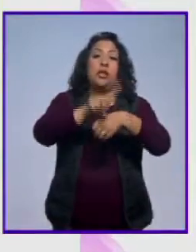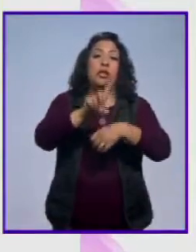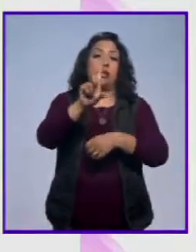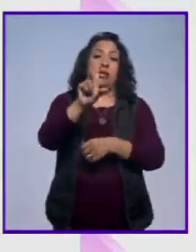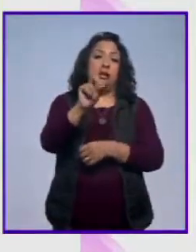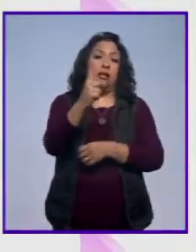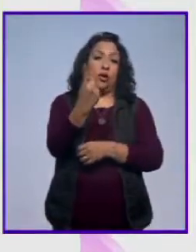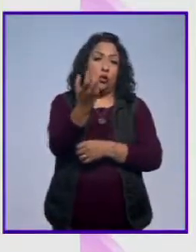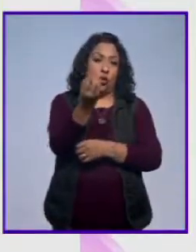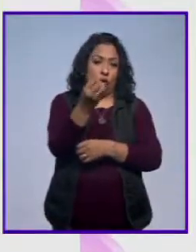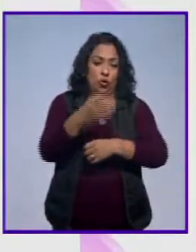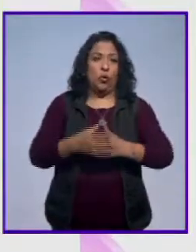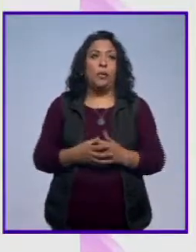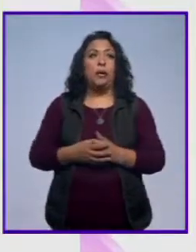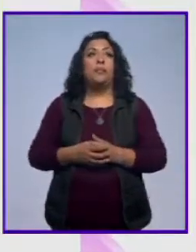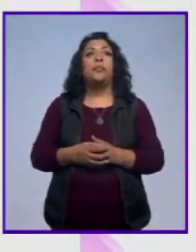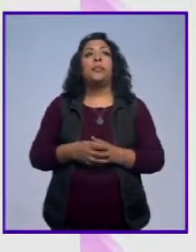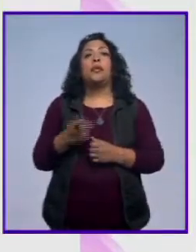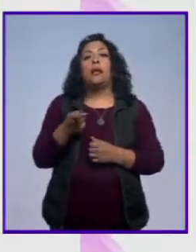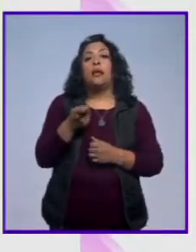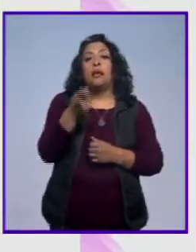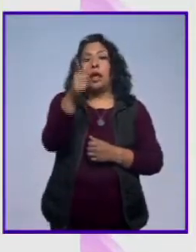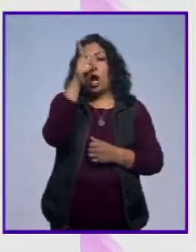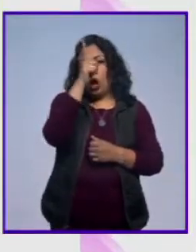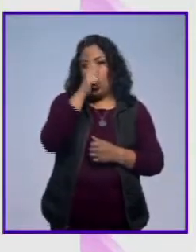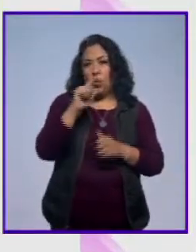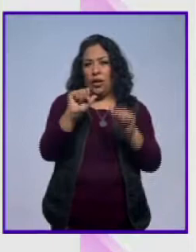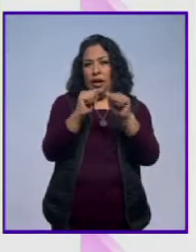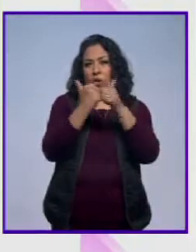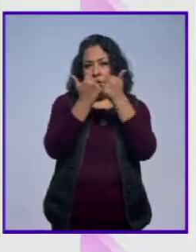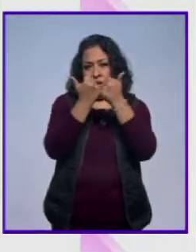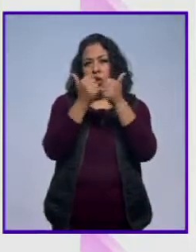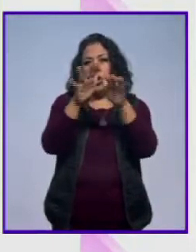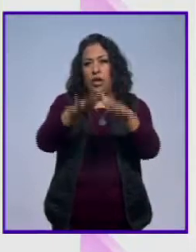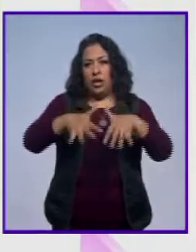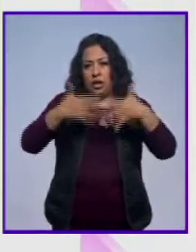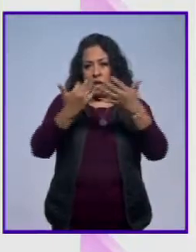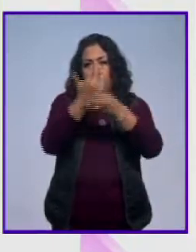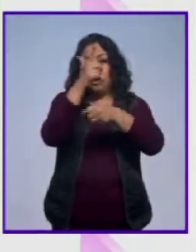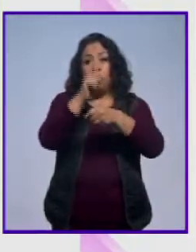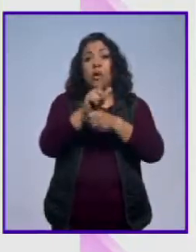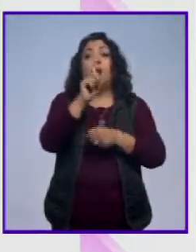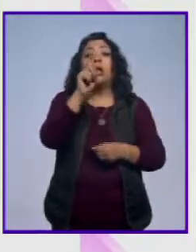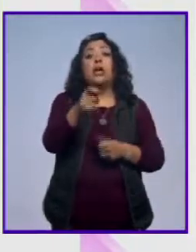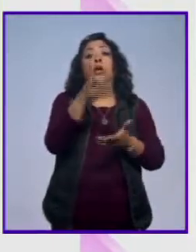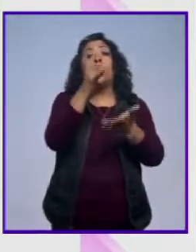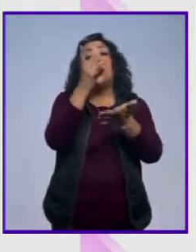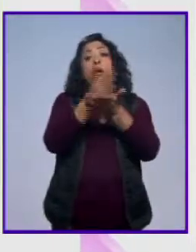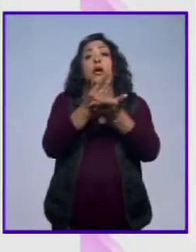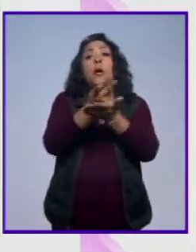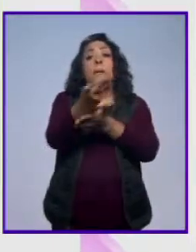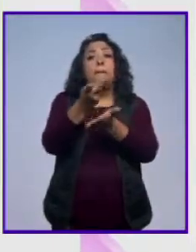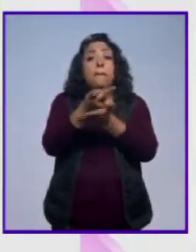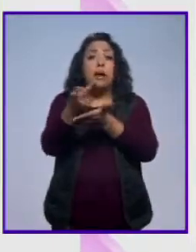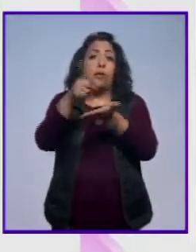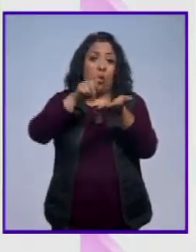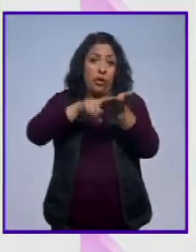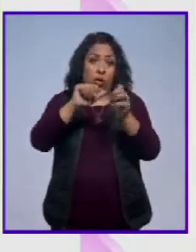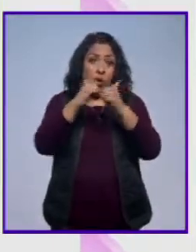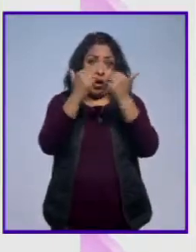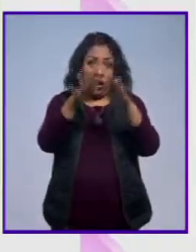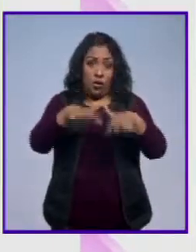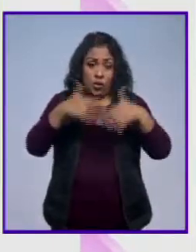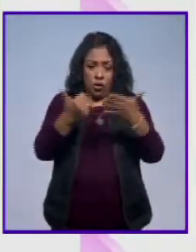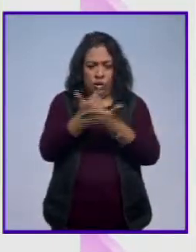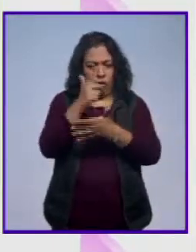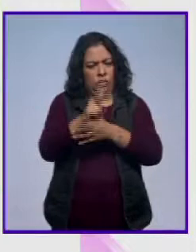octubre. El hecho de que se llamen las lunas del Auditorio Nacional no significa que premiamos nada más los eventos que se llevan a cabo en el Auditorio